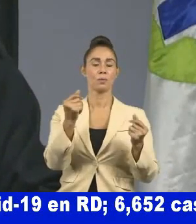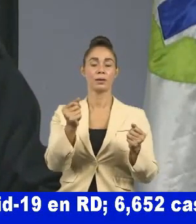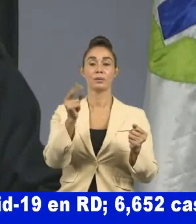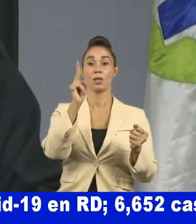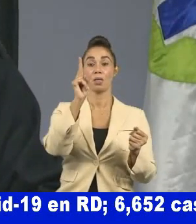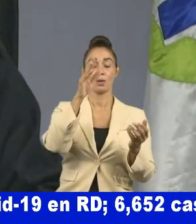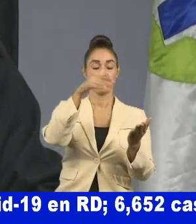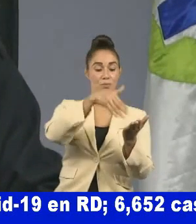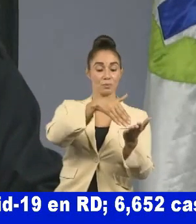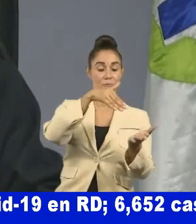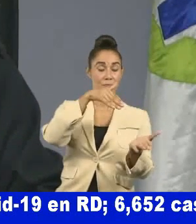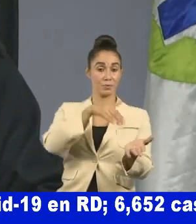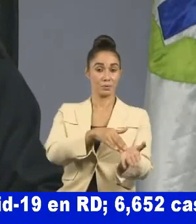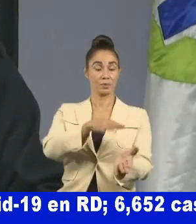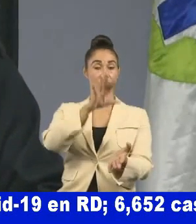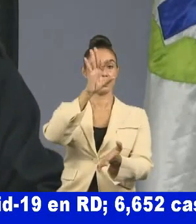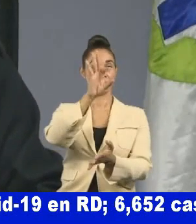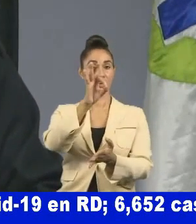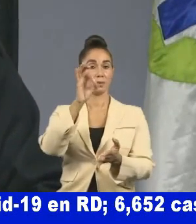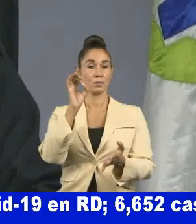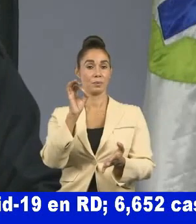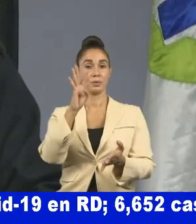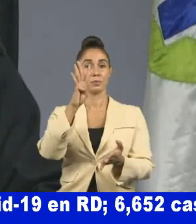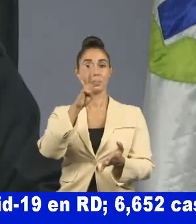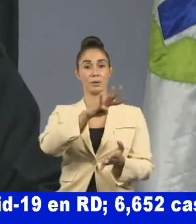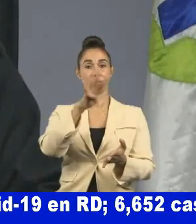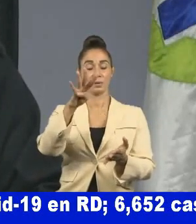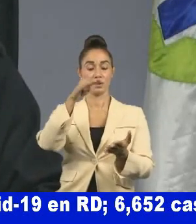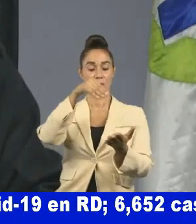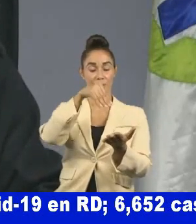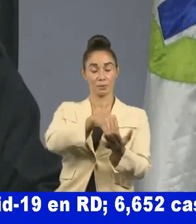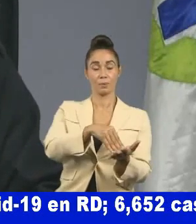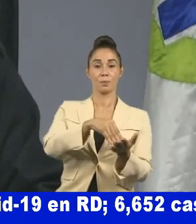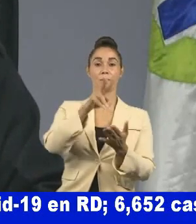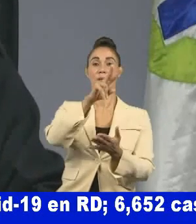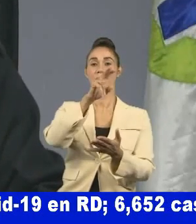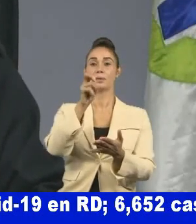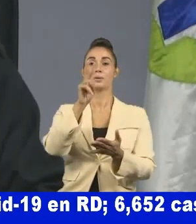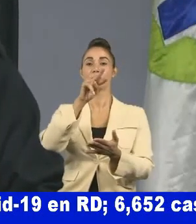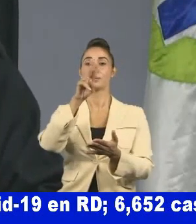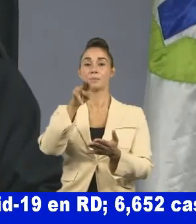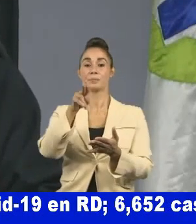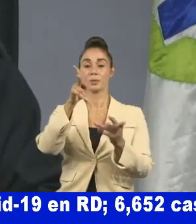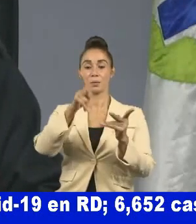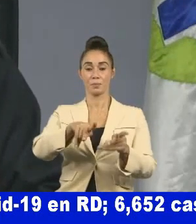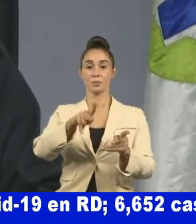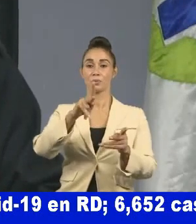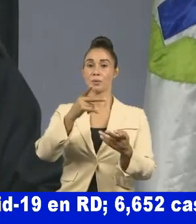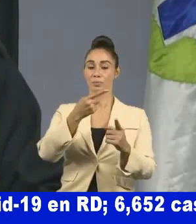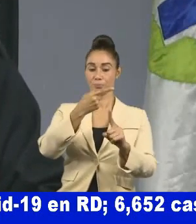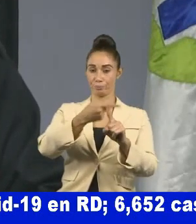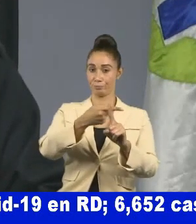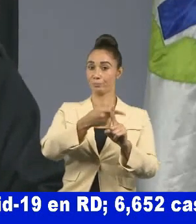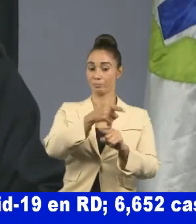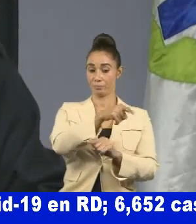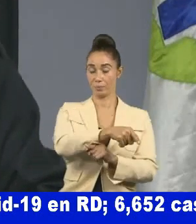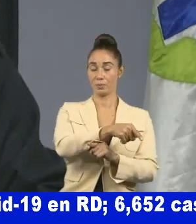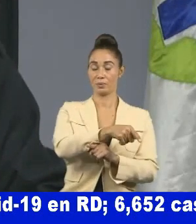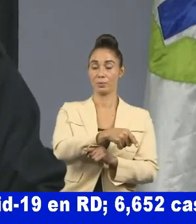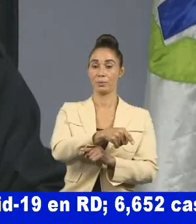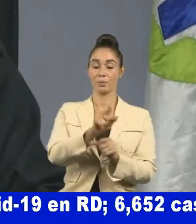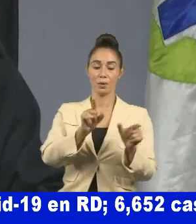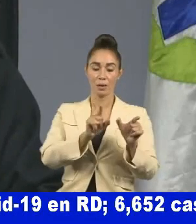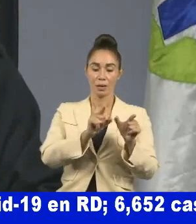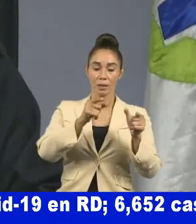.954.222 casos confirmados, de los cuales